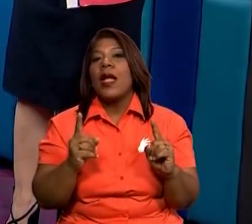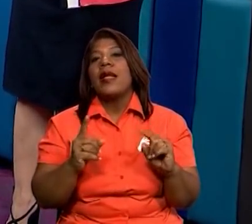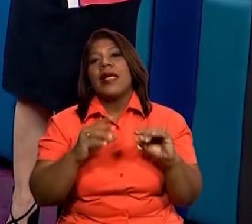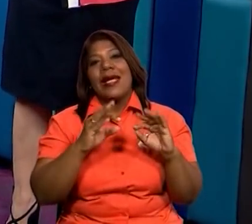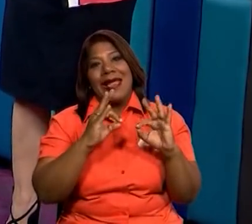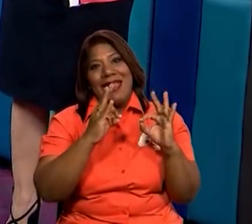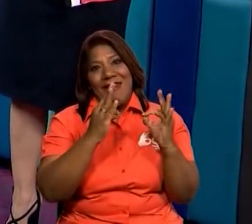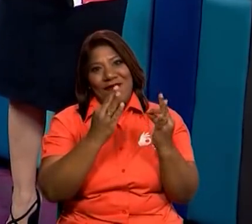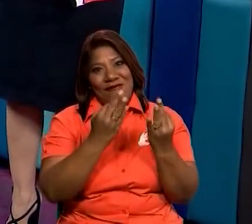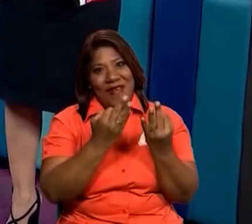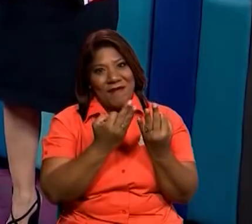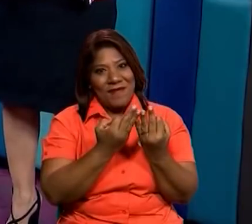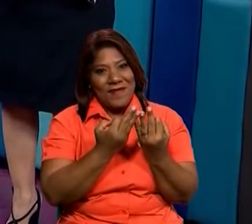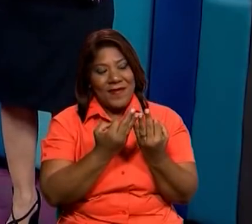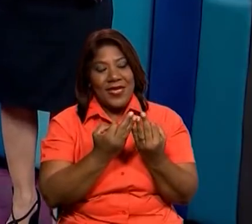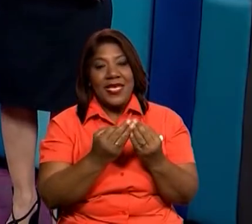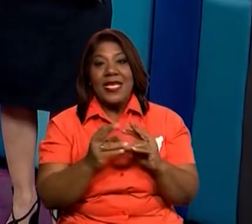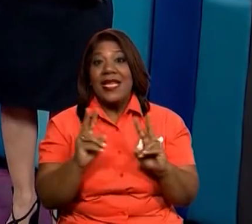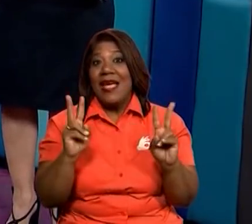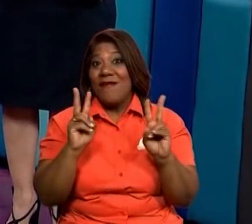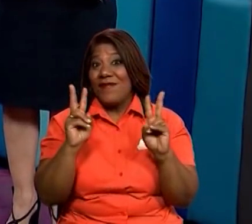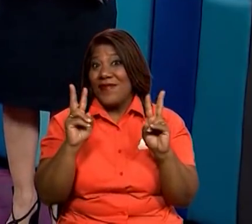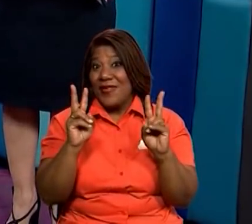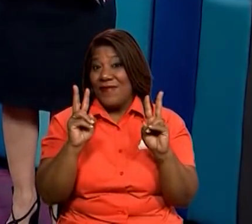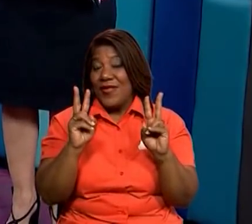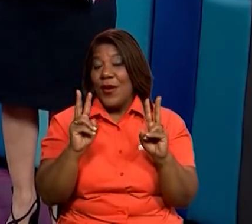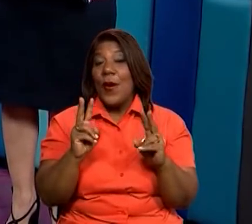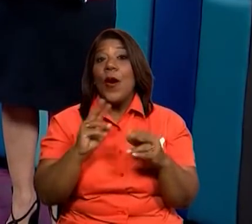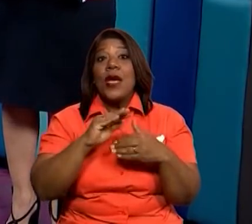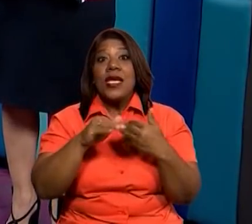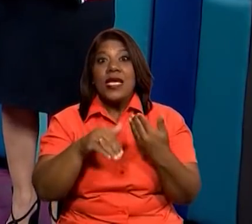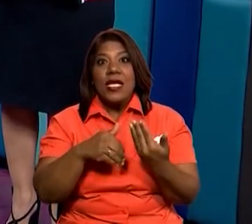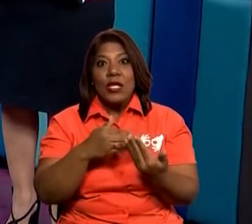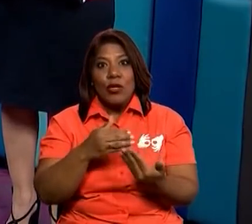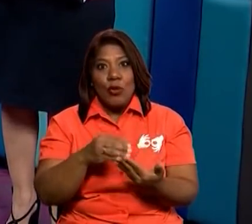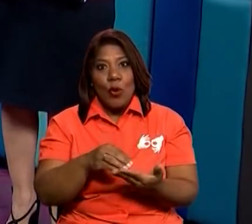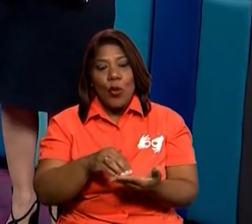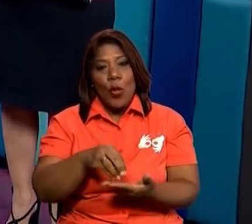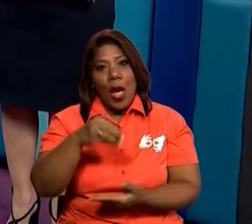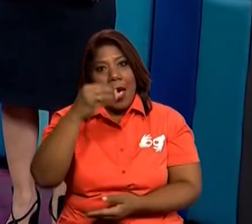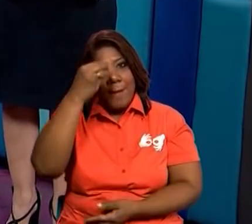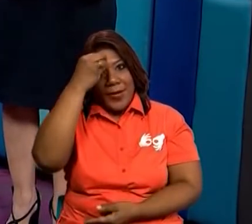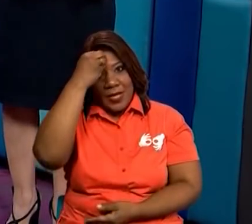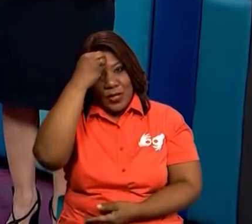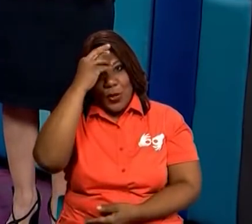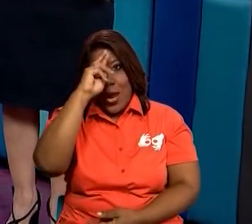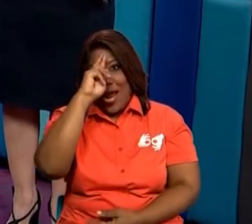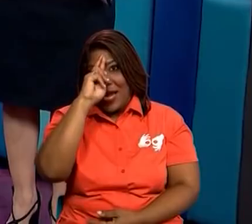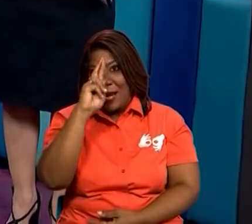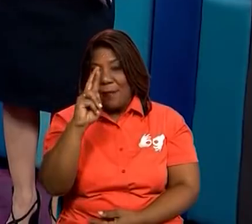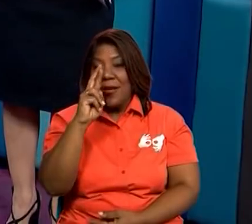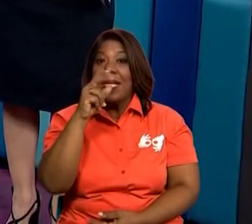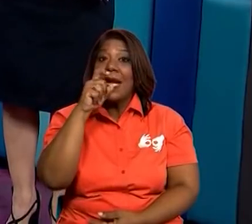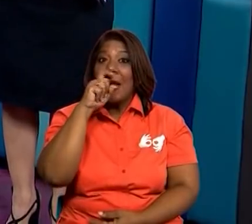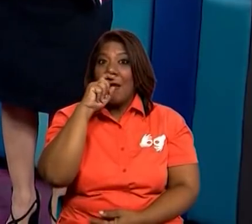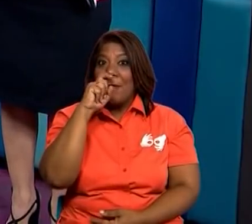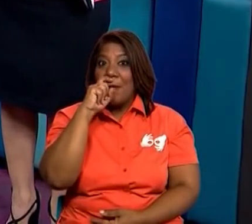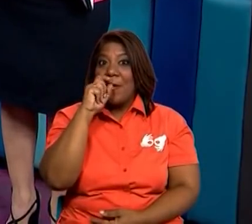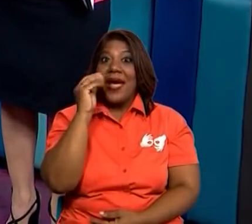final? Donde la hormiguita aprendió la lección y ya hizo caso a sus padres. Muy bien.